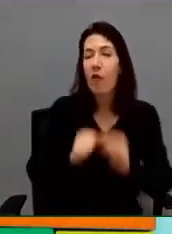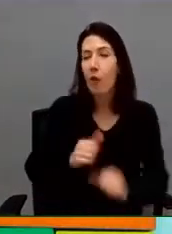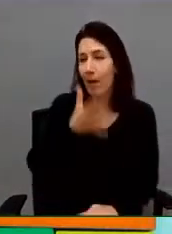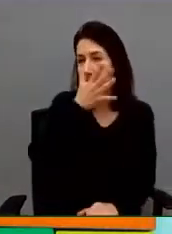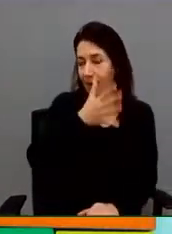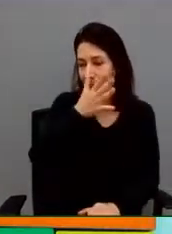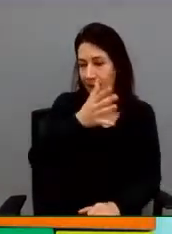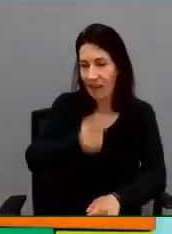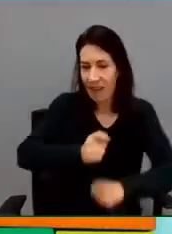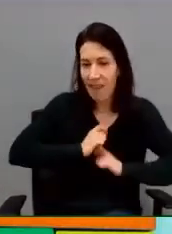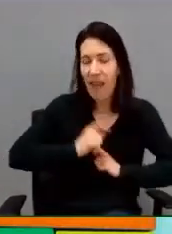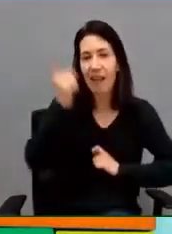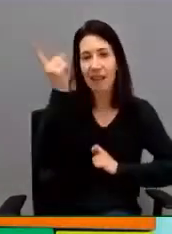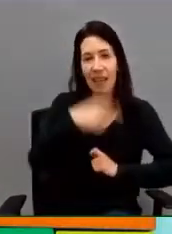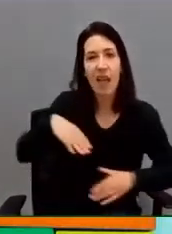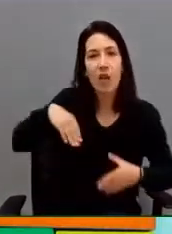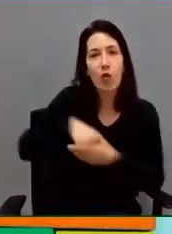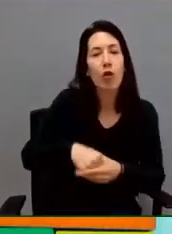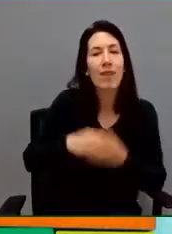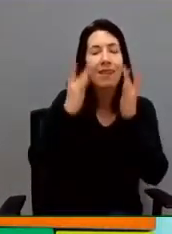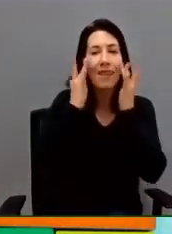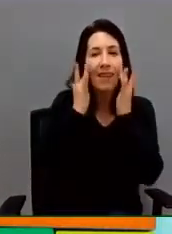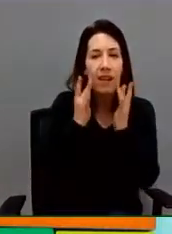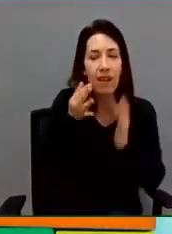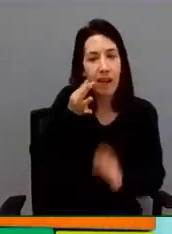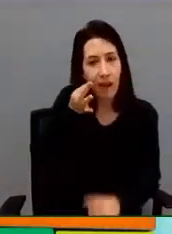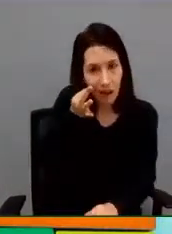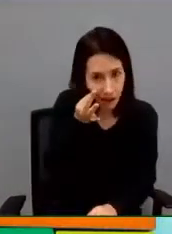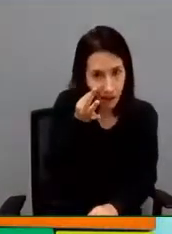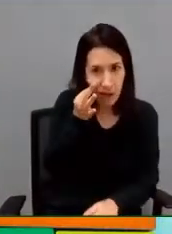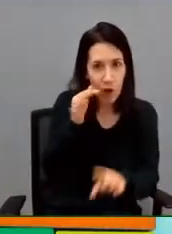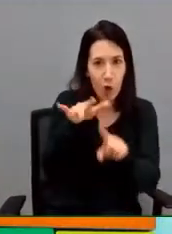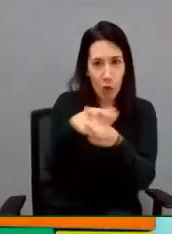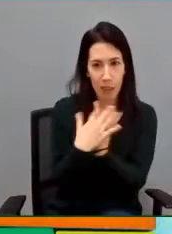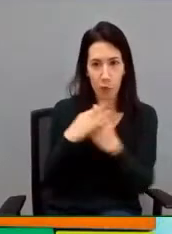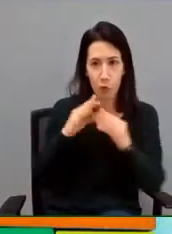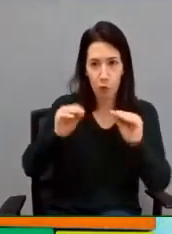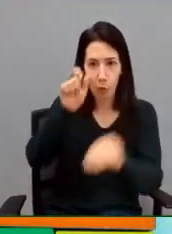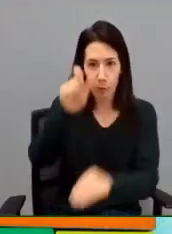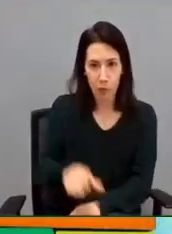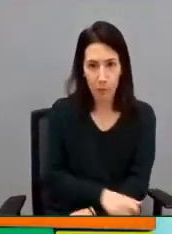inclusión real y funcional en el contexto que tiene la persona.